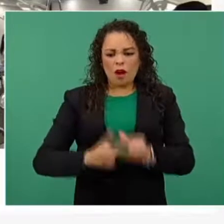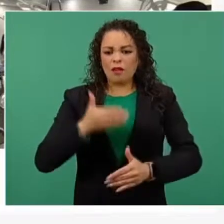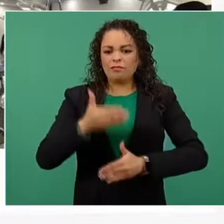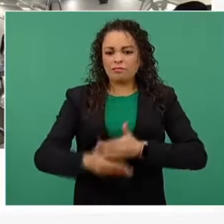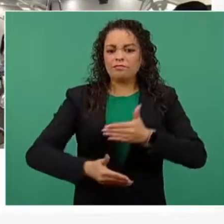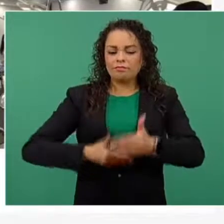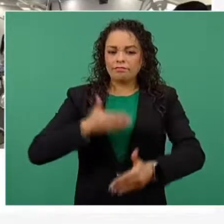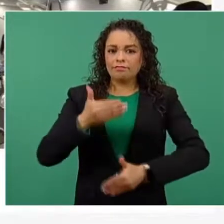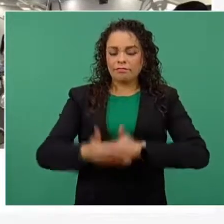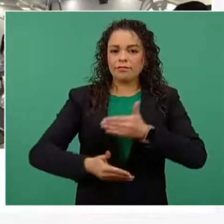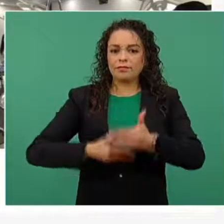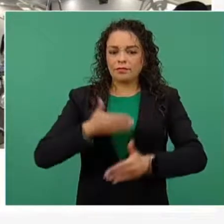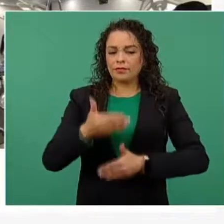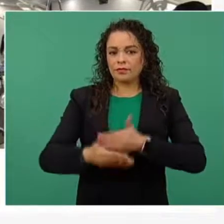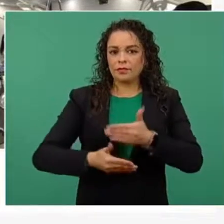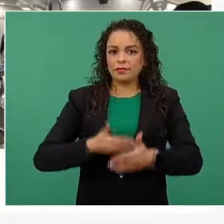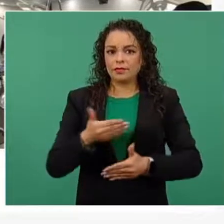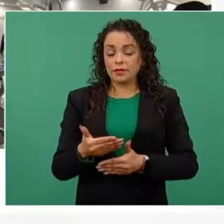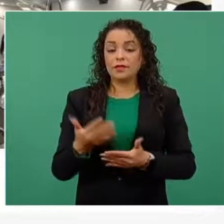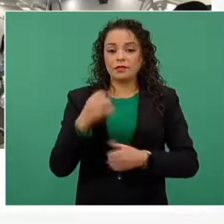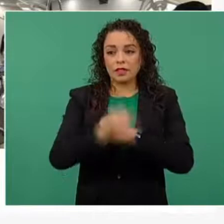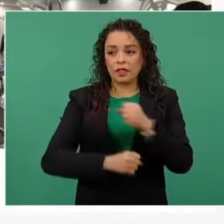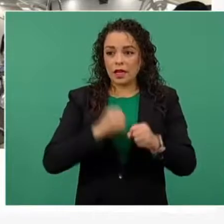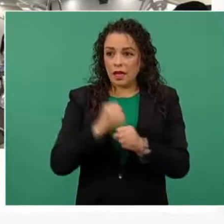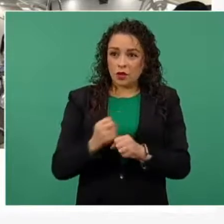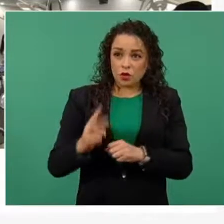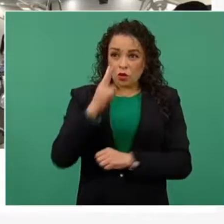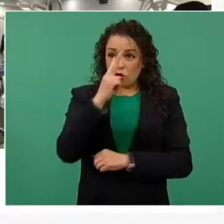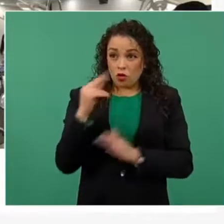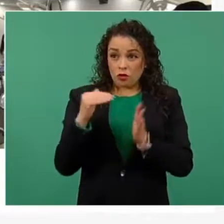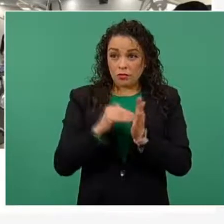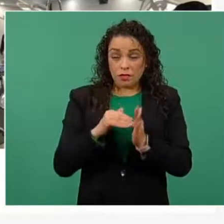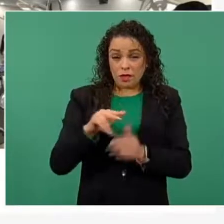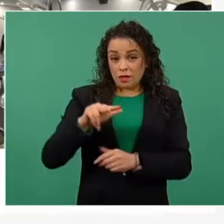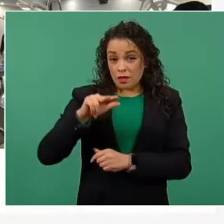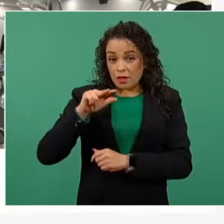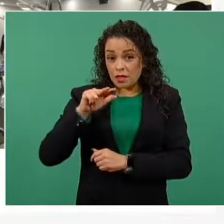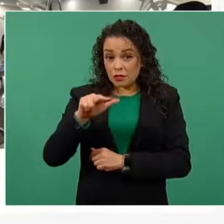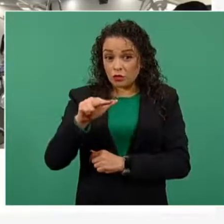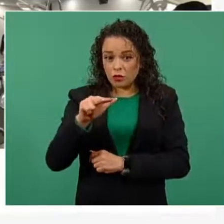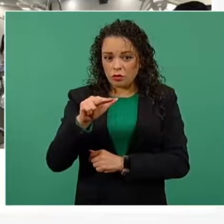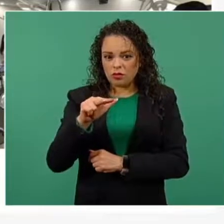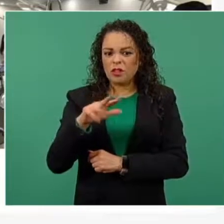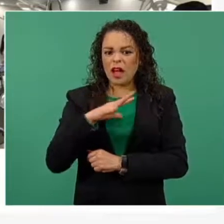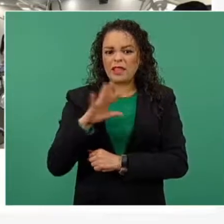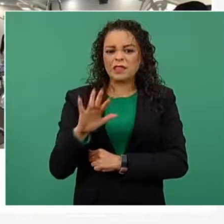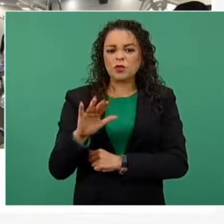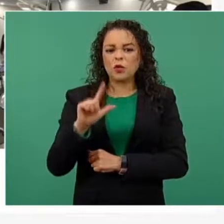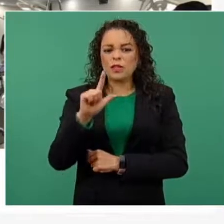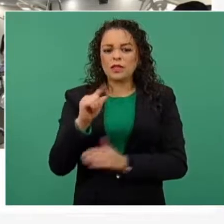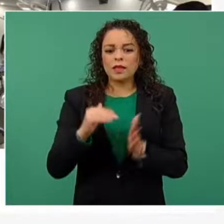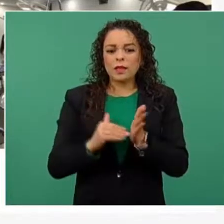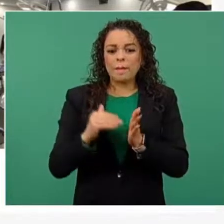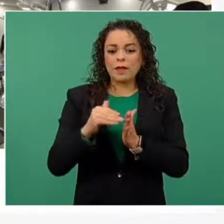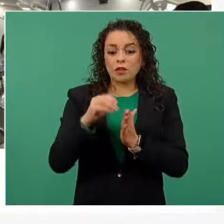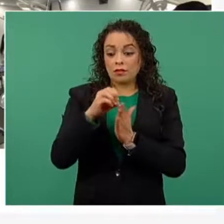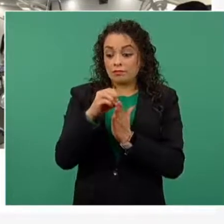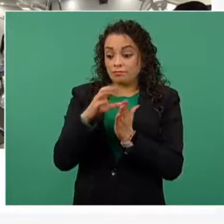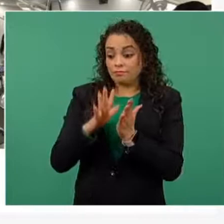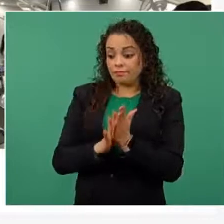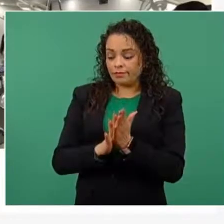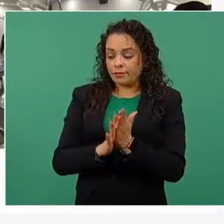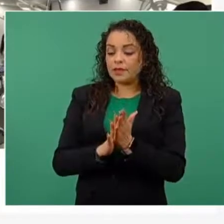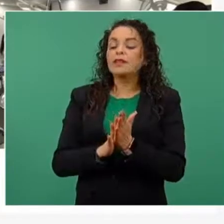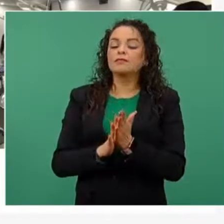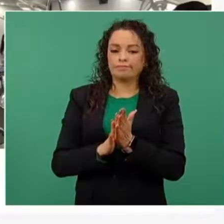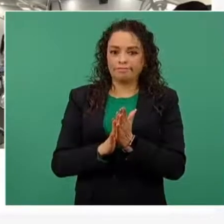hay que señalar cómo en 2018 apenas había 57 millones de registros que permitían vincular